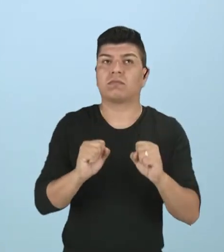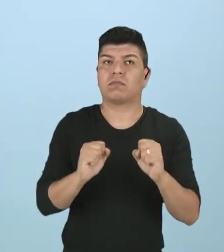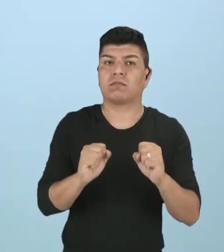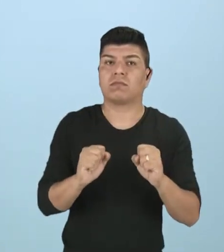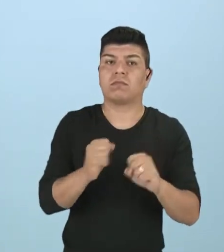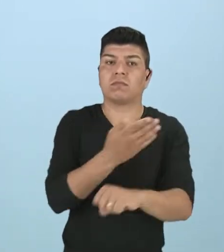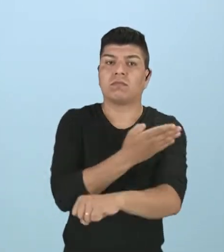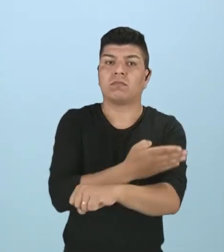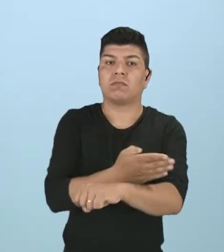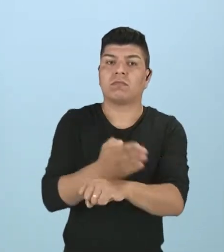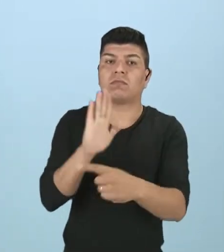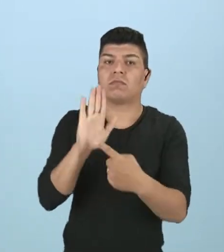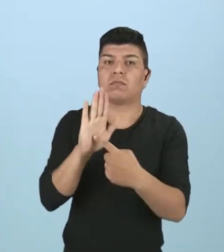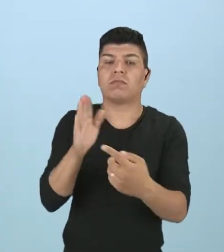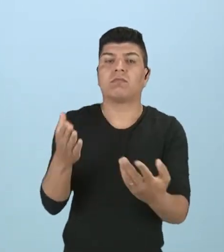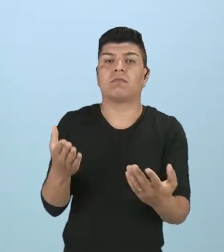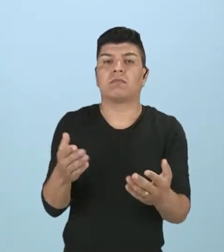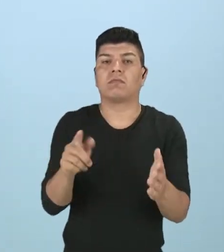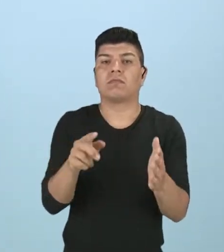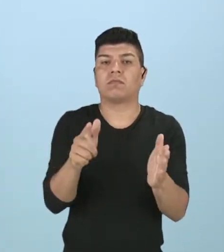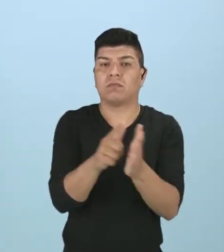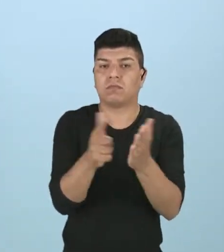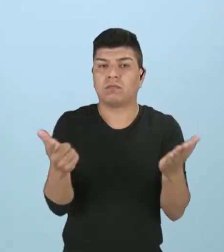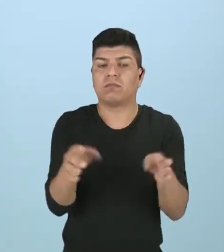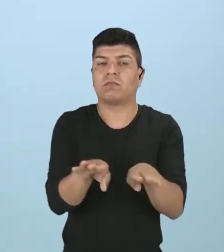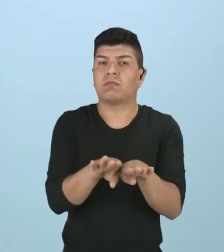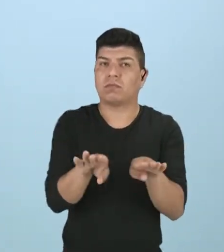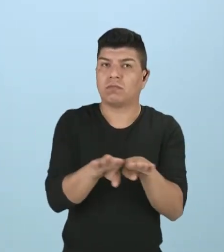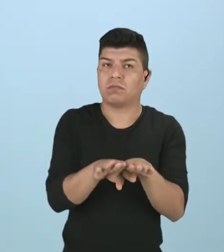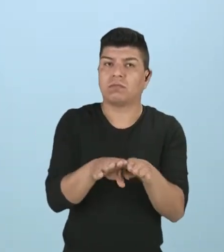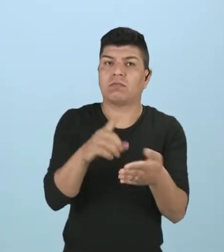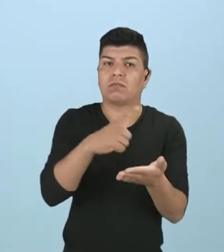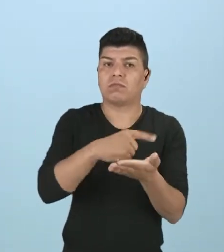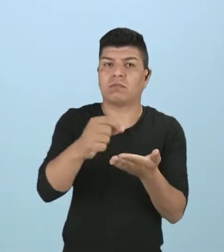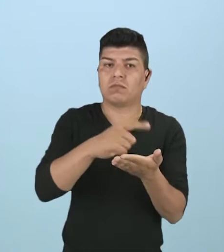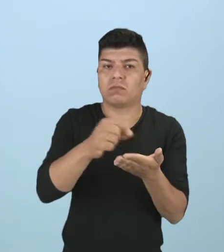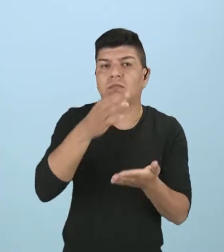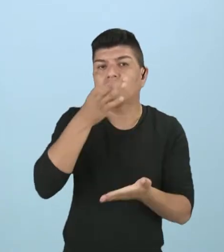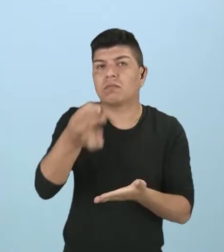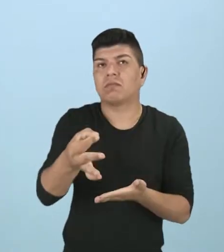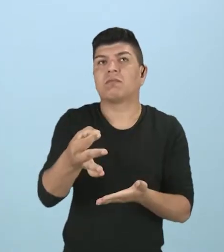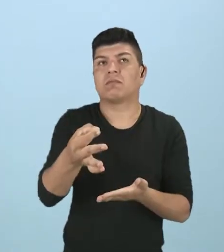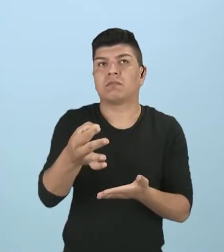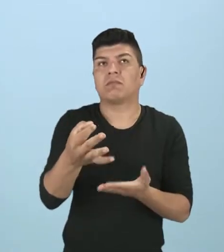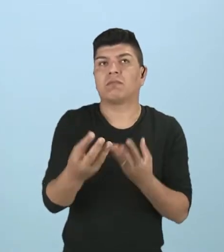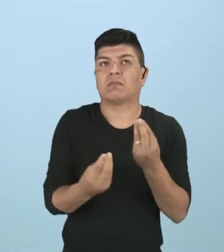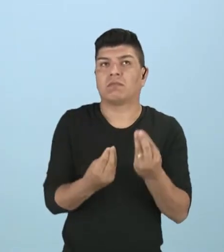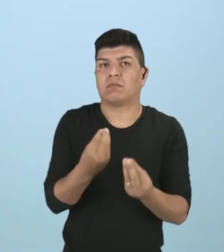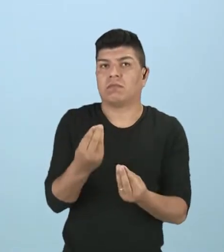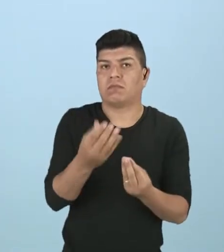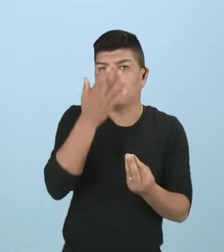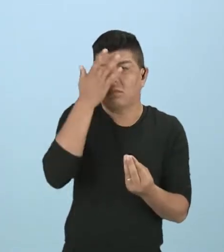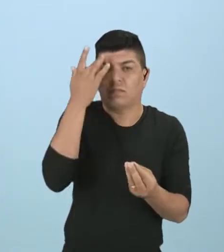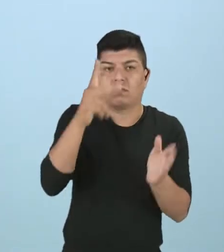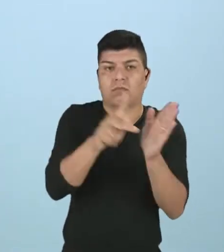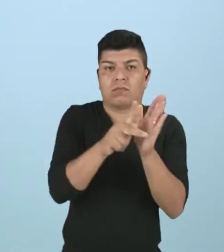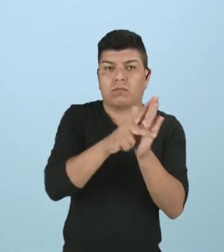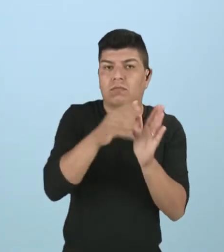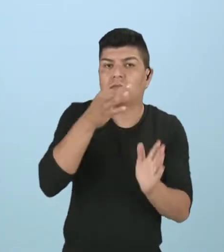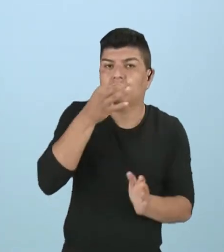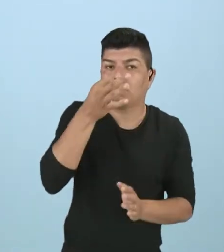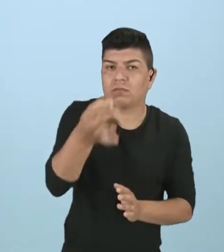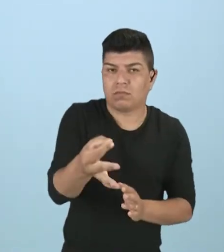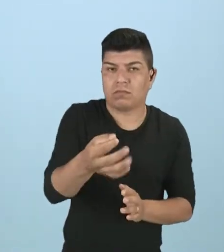El costuma aparecer mucho en los jornais, ¿no? El artículo de opinión. Entonces, como es alguien dando su opinión, tiene que